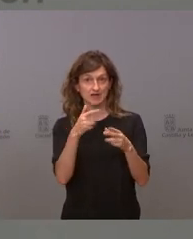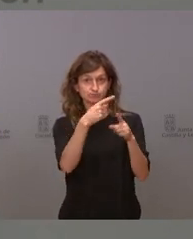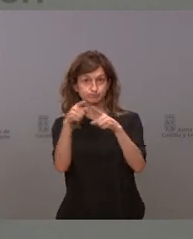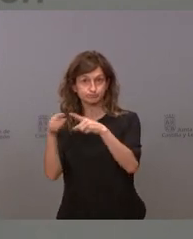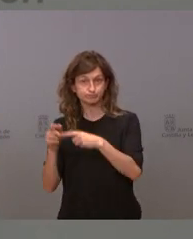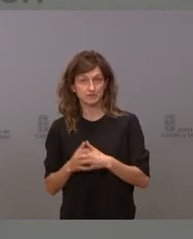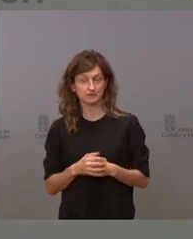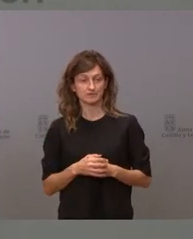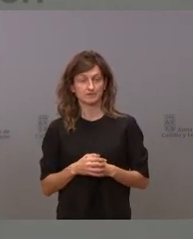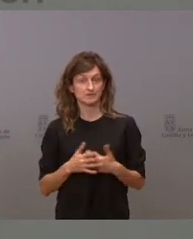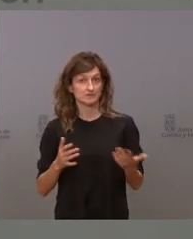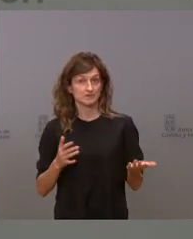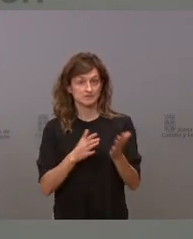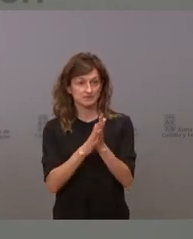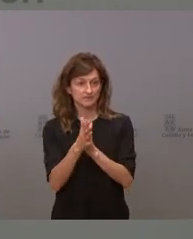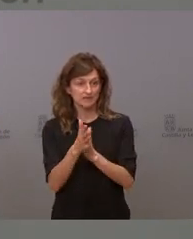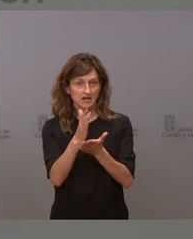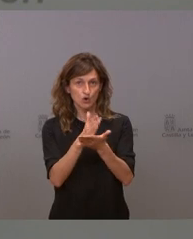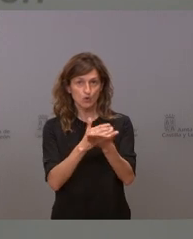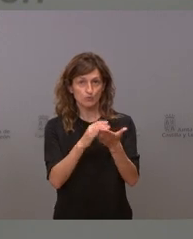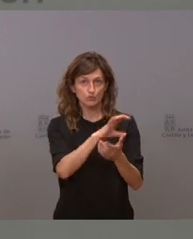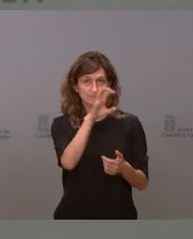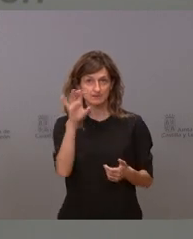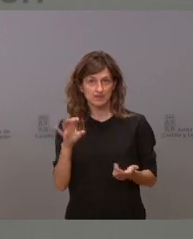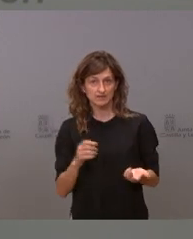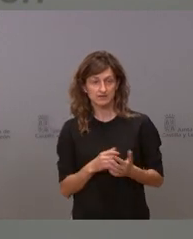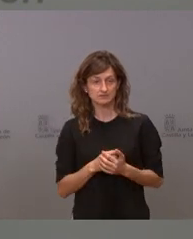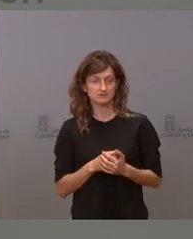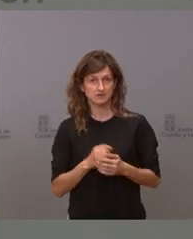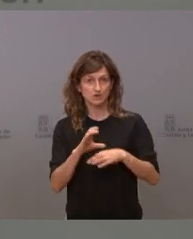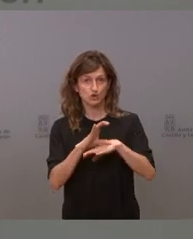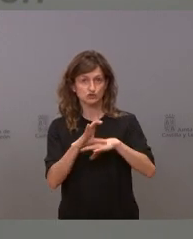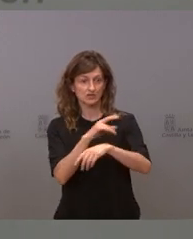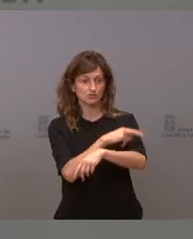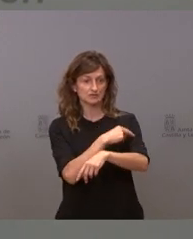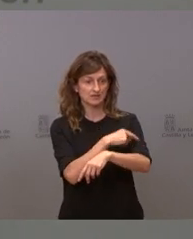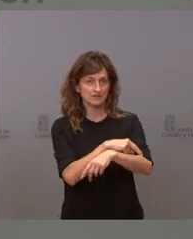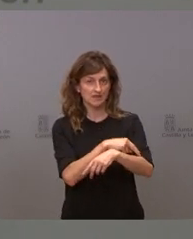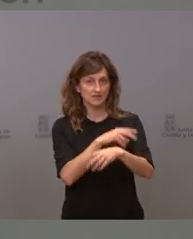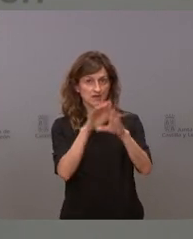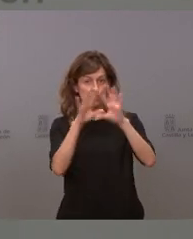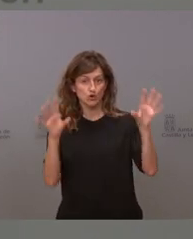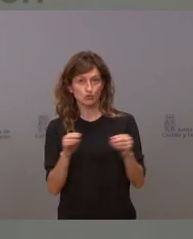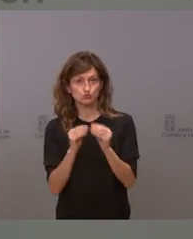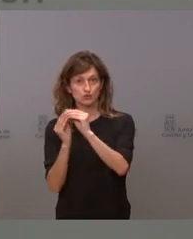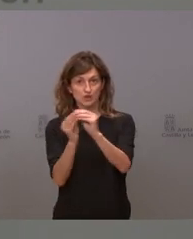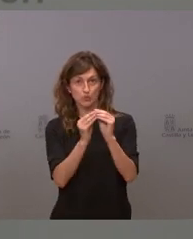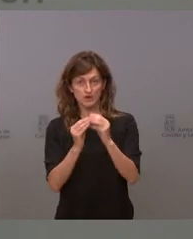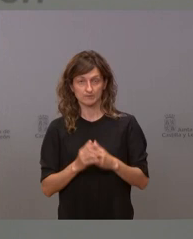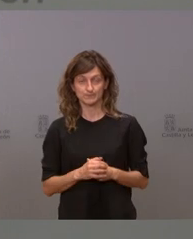que tienen igualmente en cada una de sus comunidades un consejero de sanidad que llega a las mismas conclusiones que hemos llegado todos